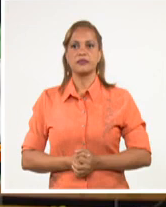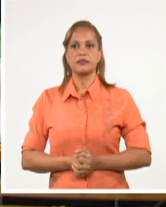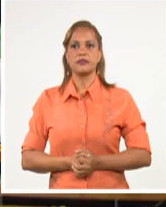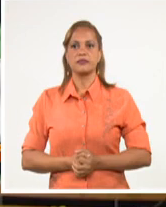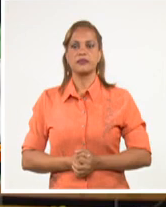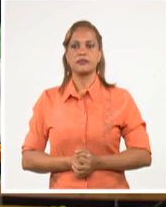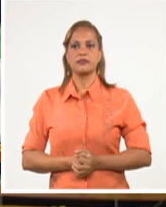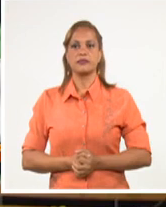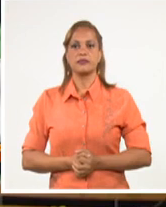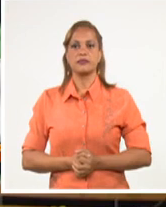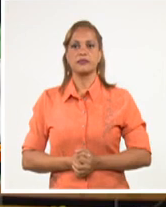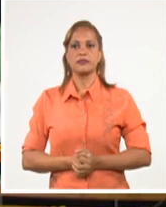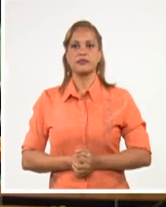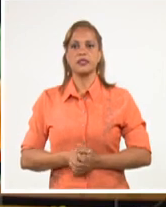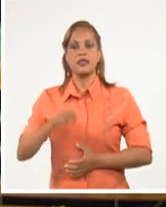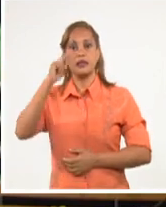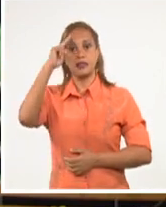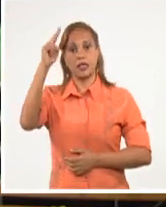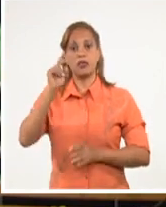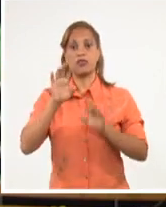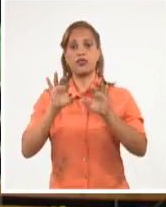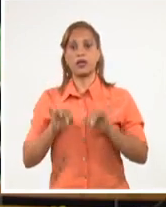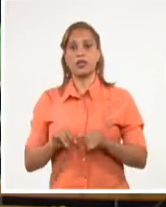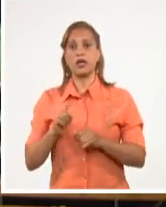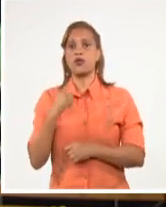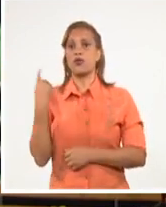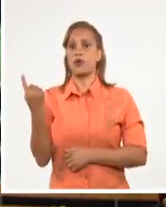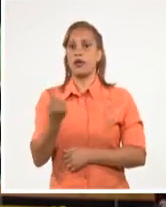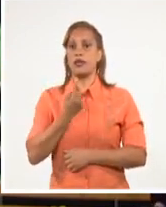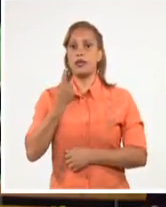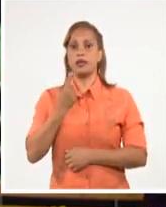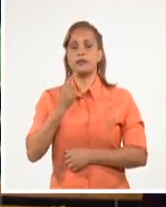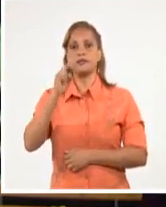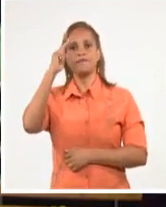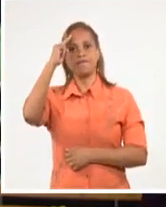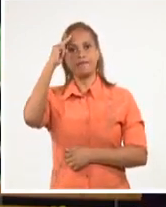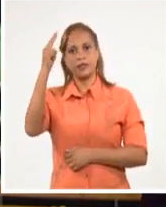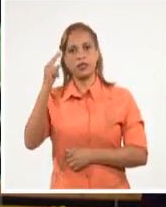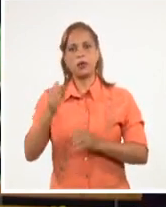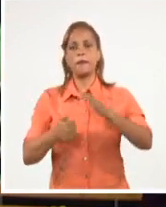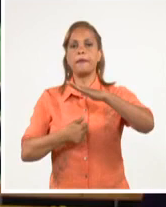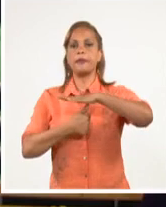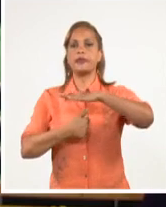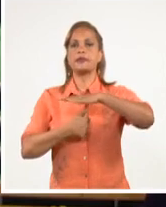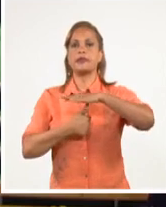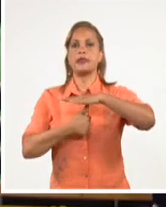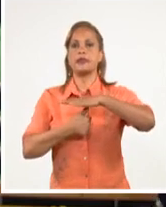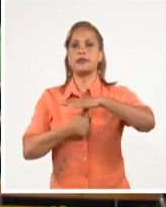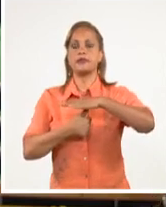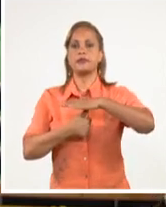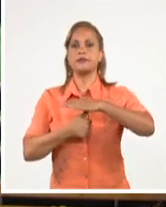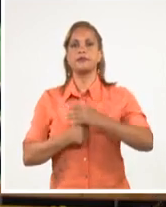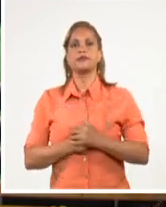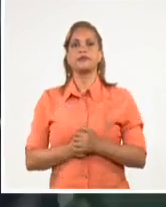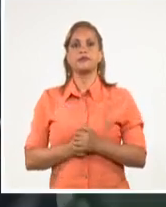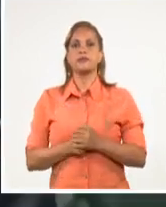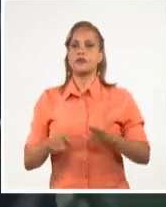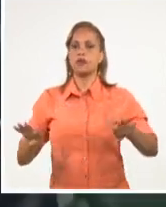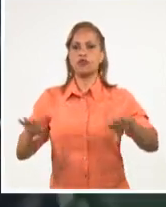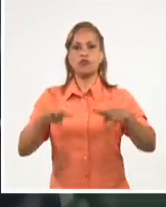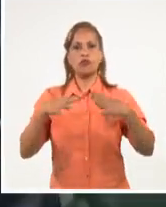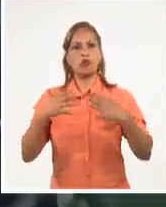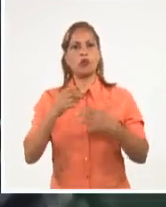Señor Secretario General, Señor Presidente, Distinguidos Delegados,